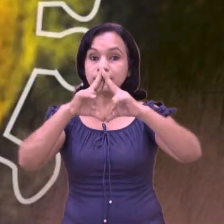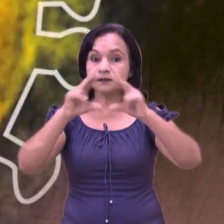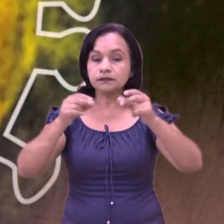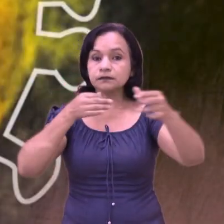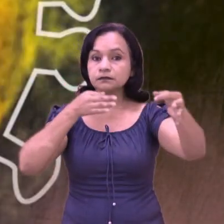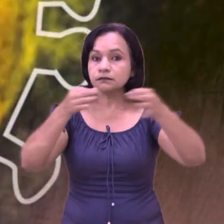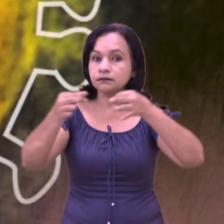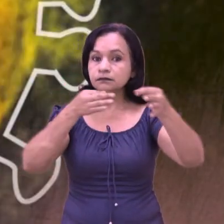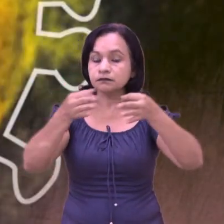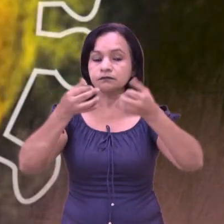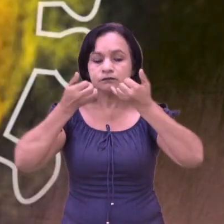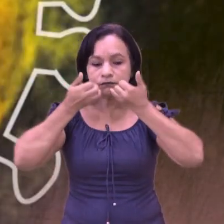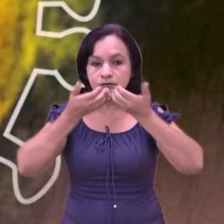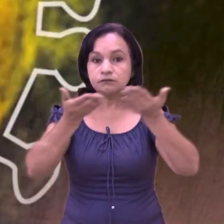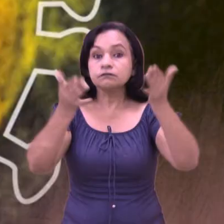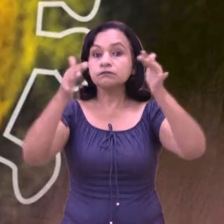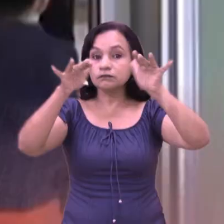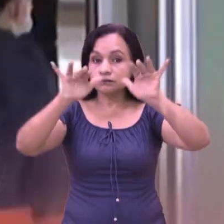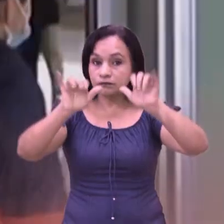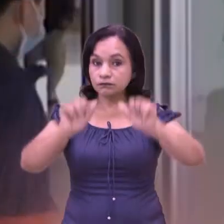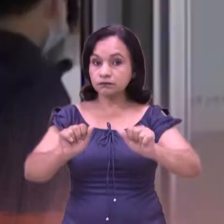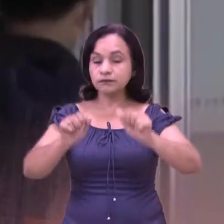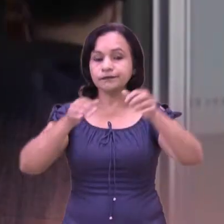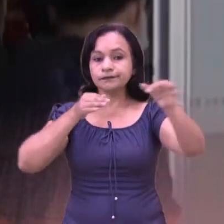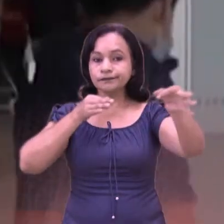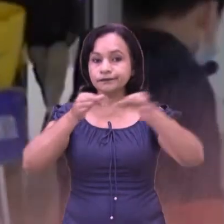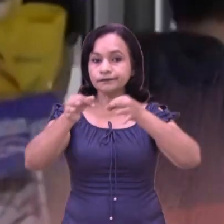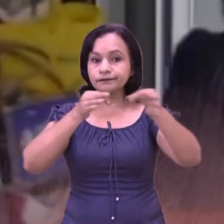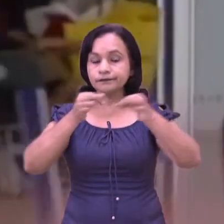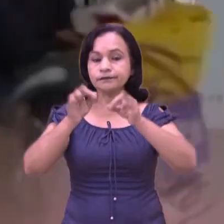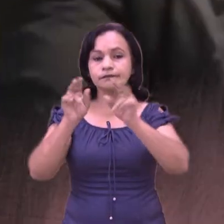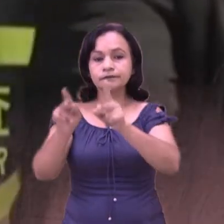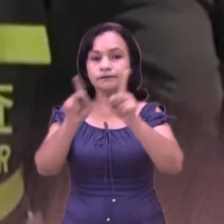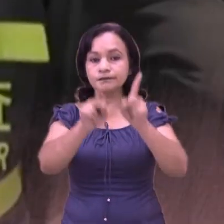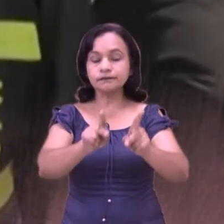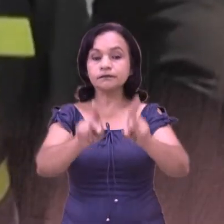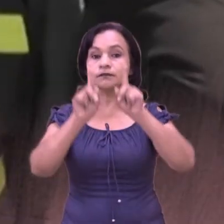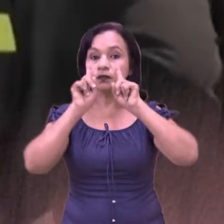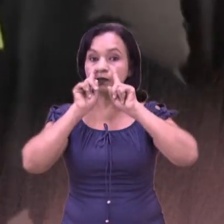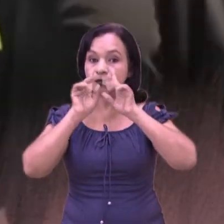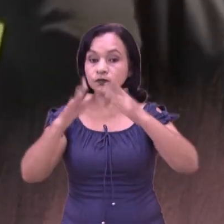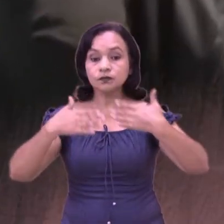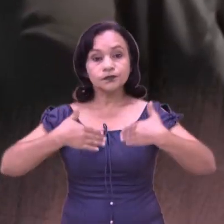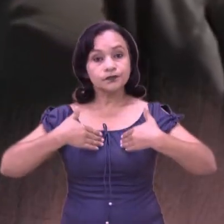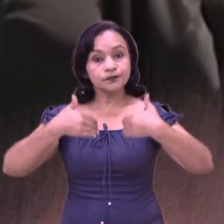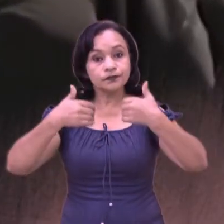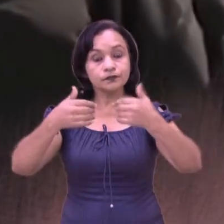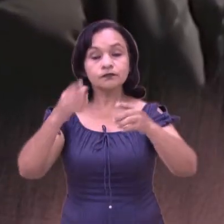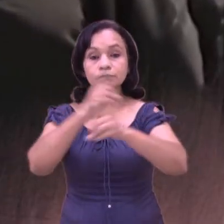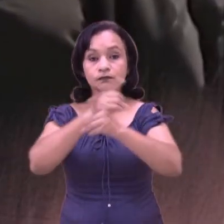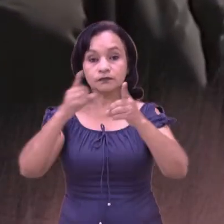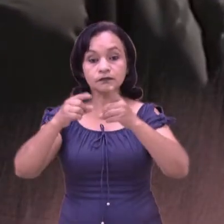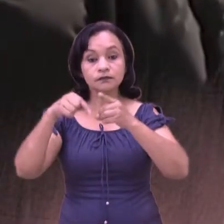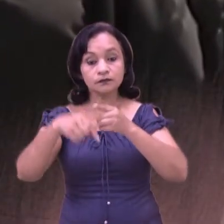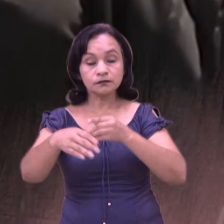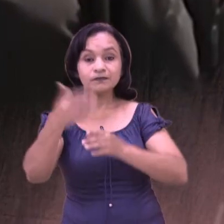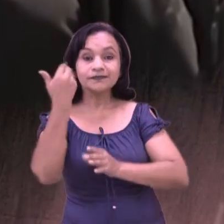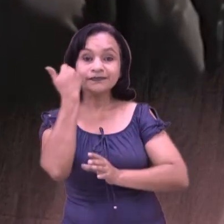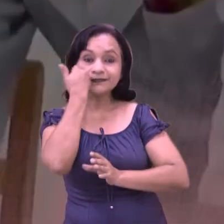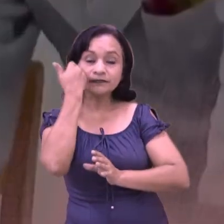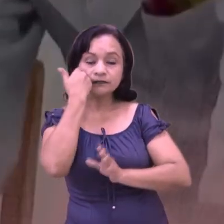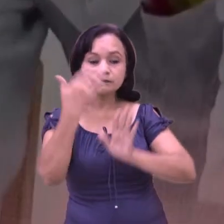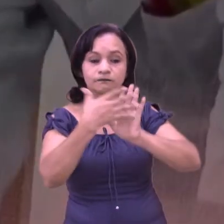en el país dio a conocer la declaratoria oficial en la que explican a la población el riesgo a la salud pública que se enfrentan ante el